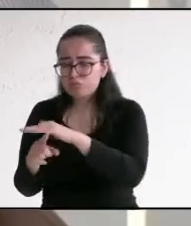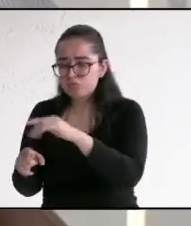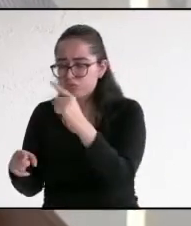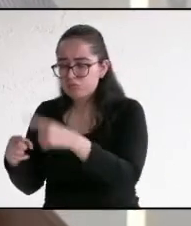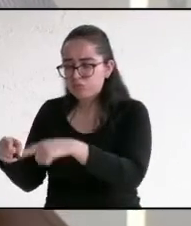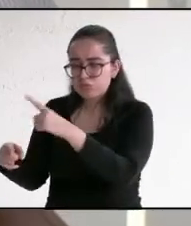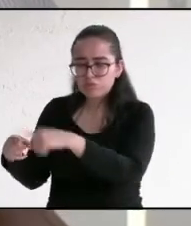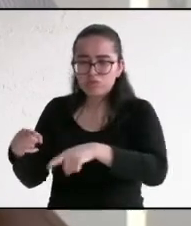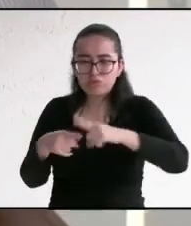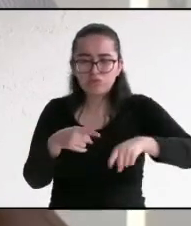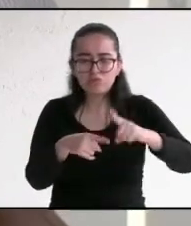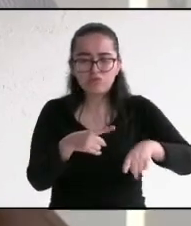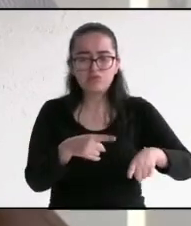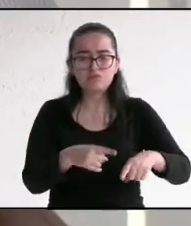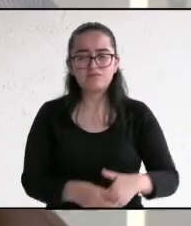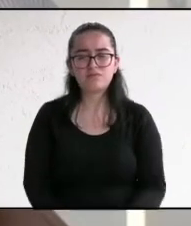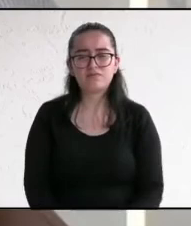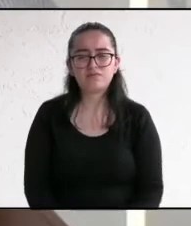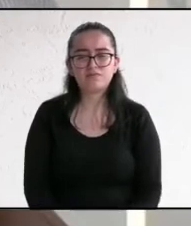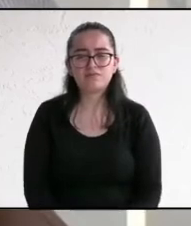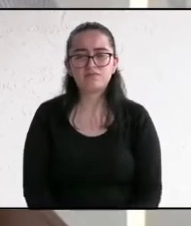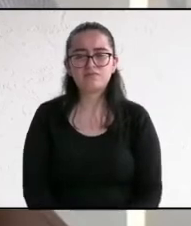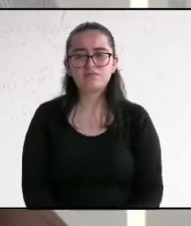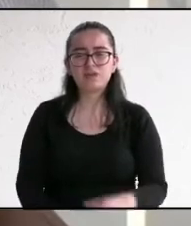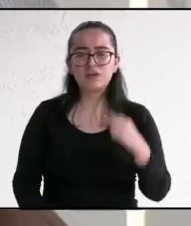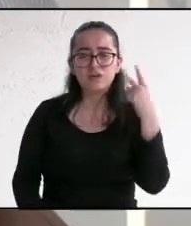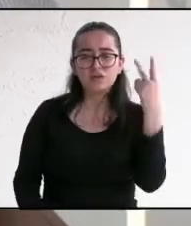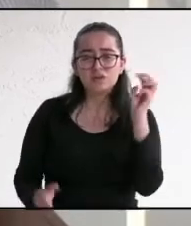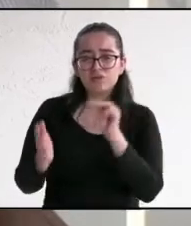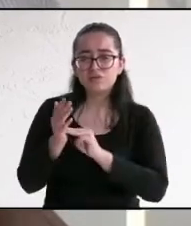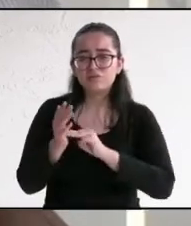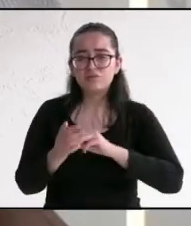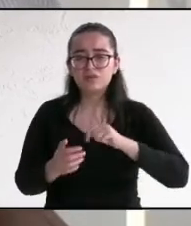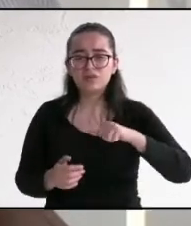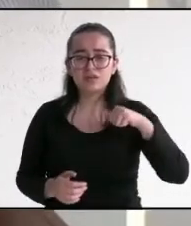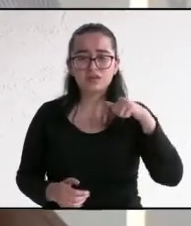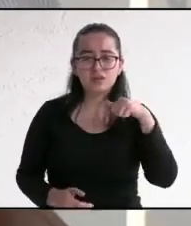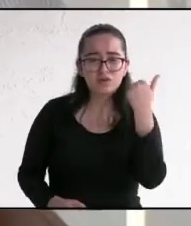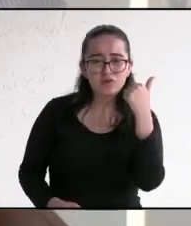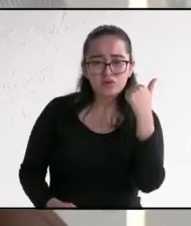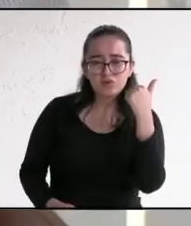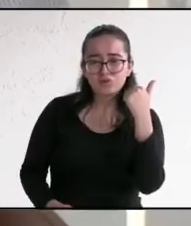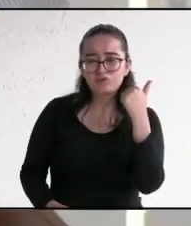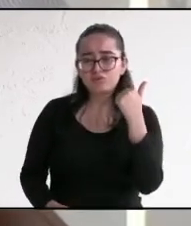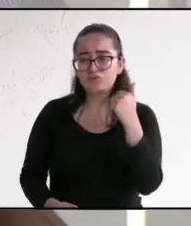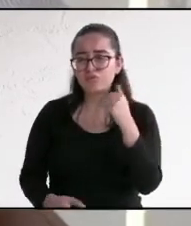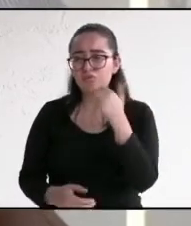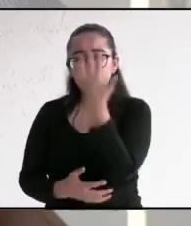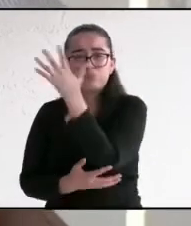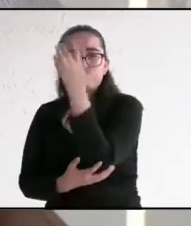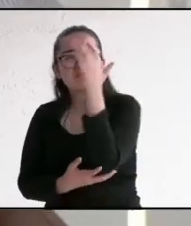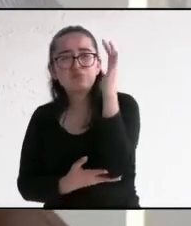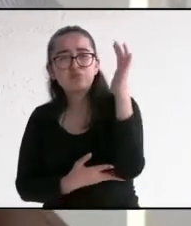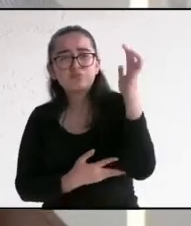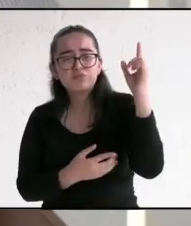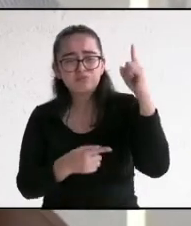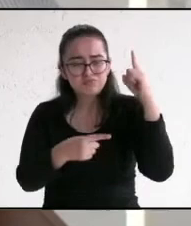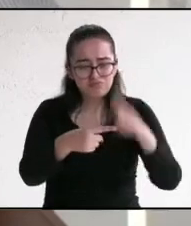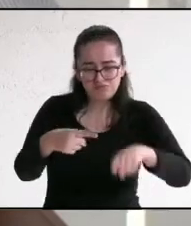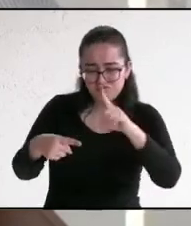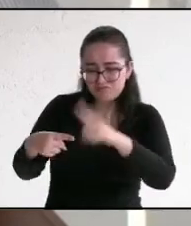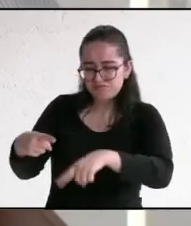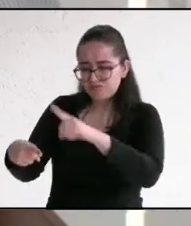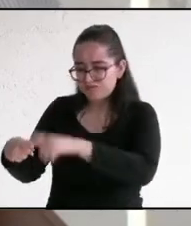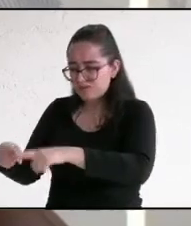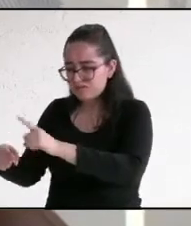comunidades de Santa Rosa y Mozomboa. En 2011, se hizo esa deforestación donde pudieron meter una